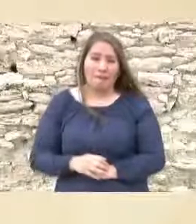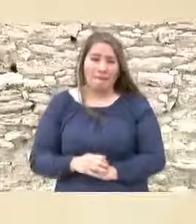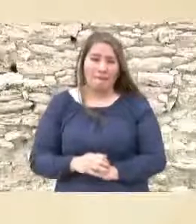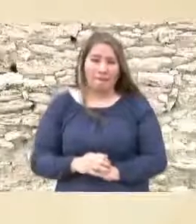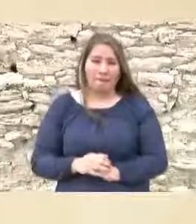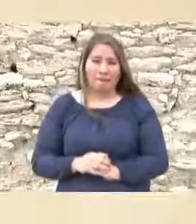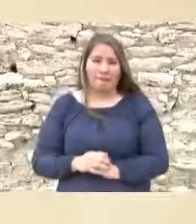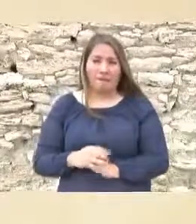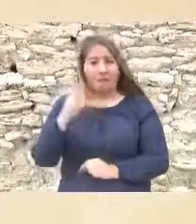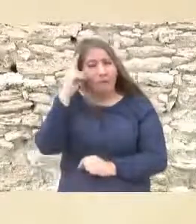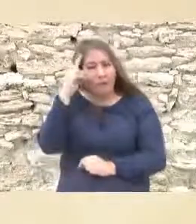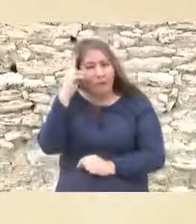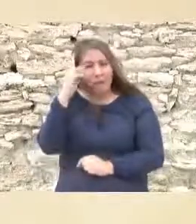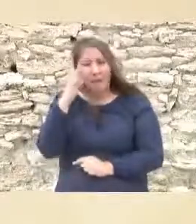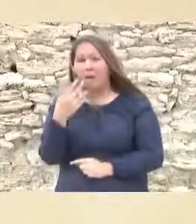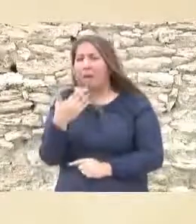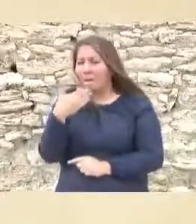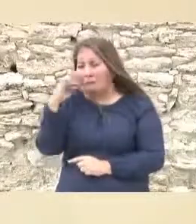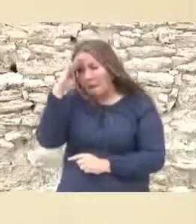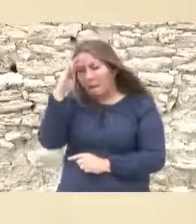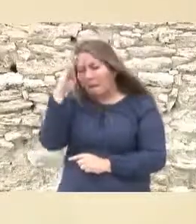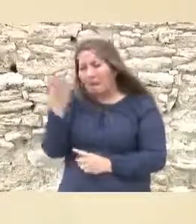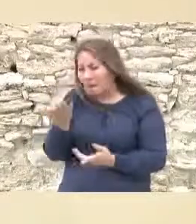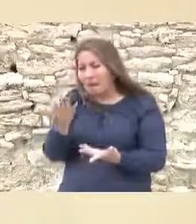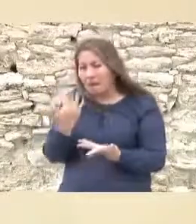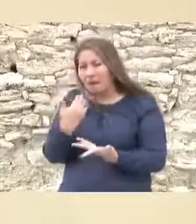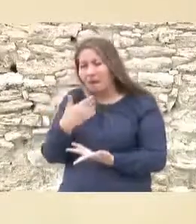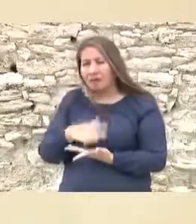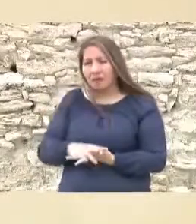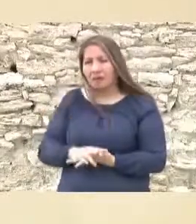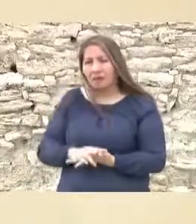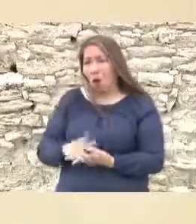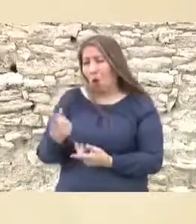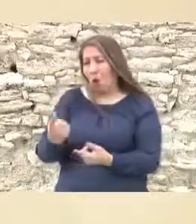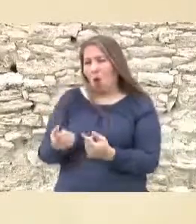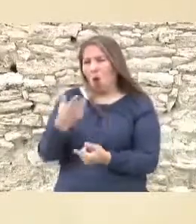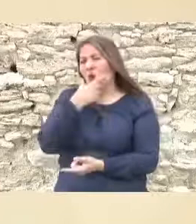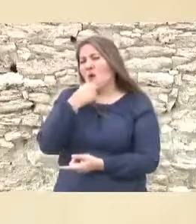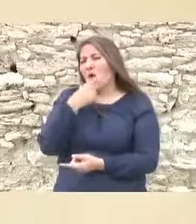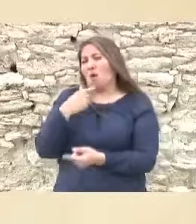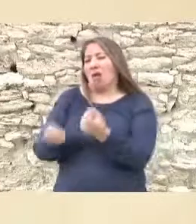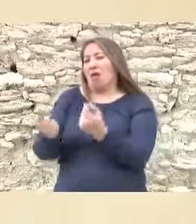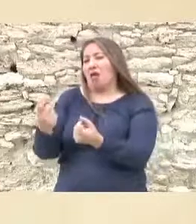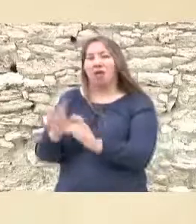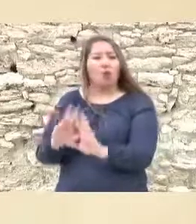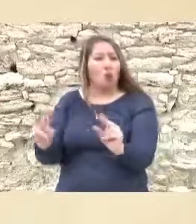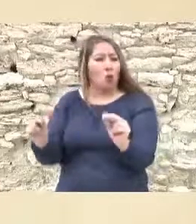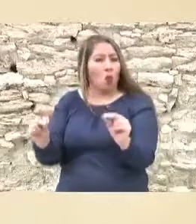lo considera porque no era cualquier militar